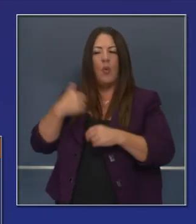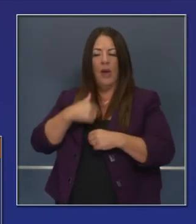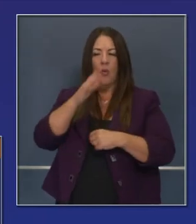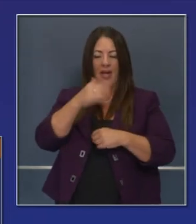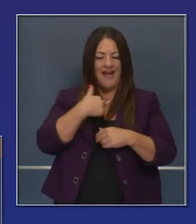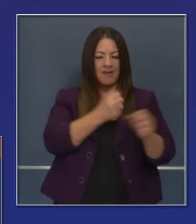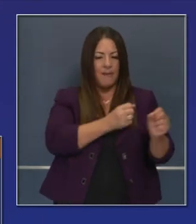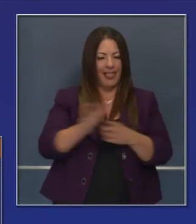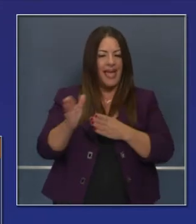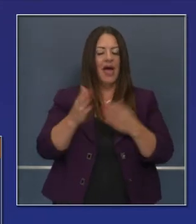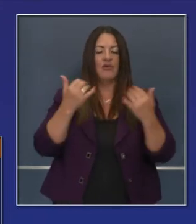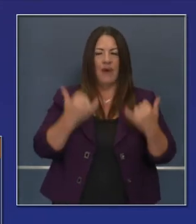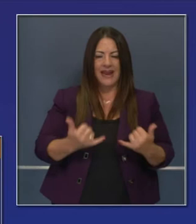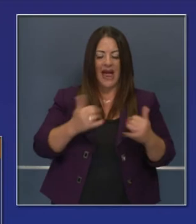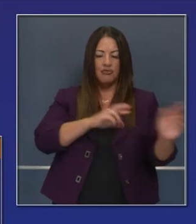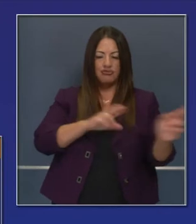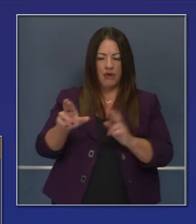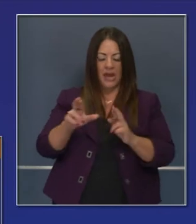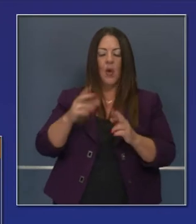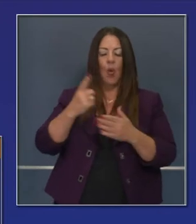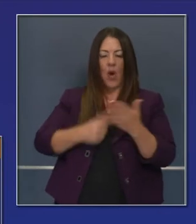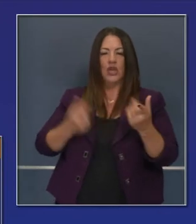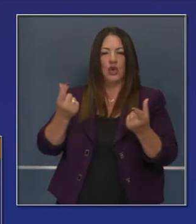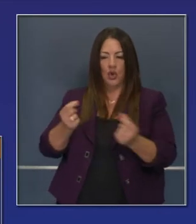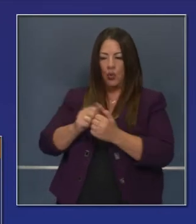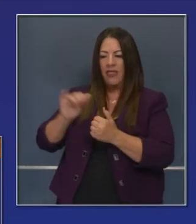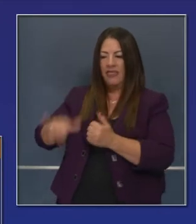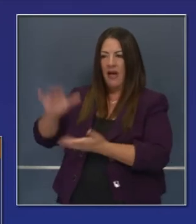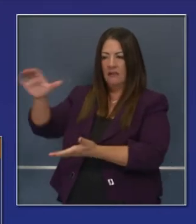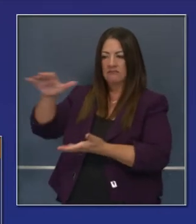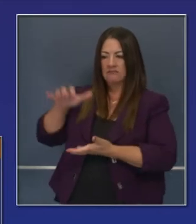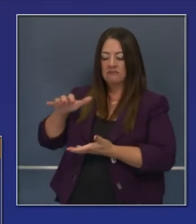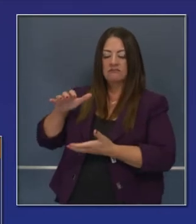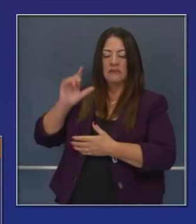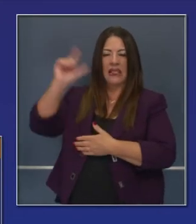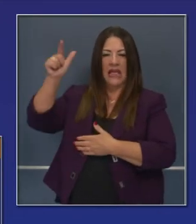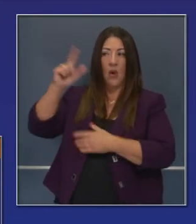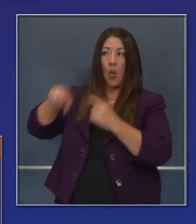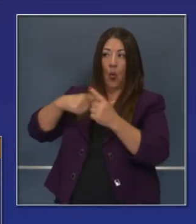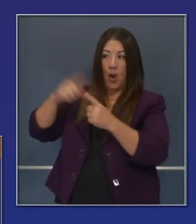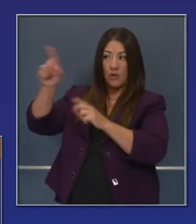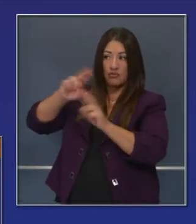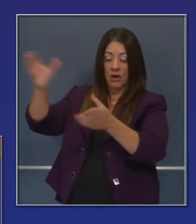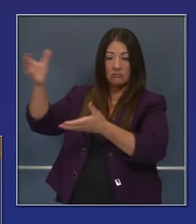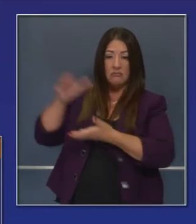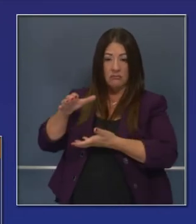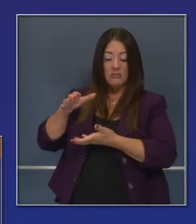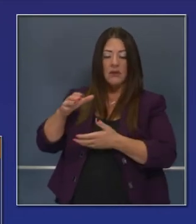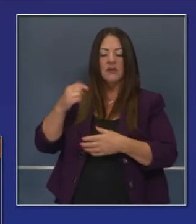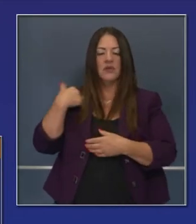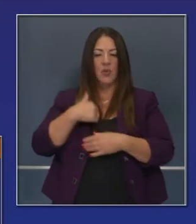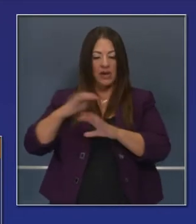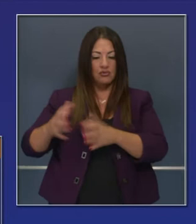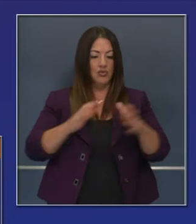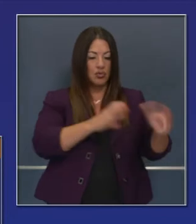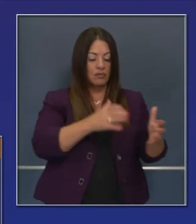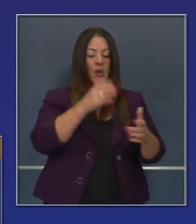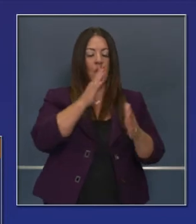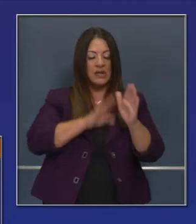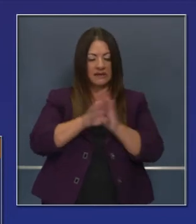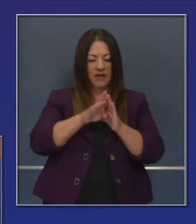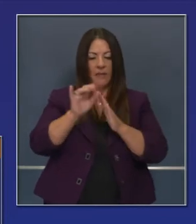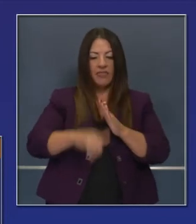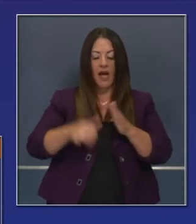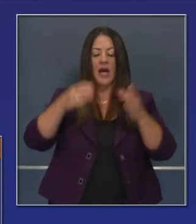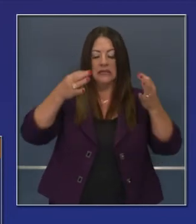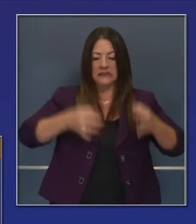podrán hacerla. Así que anticipamos poder hacer ese trabajo. Quiero oír los consejos de sus comités al guiar y trabajar con los